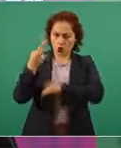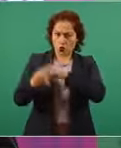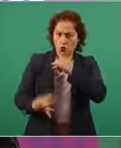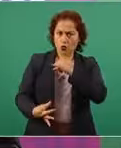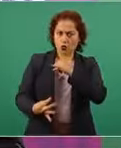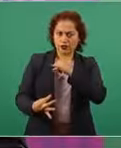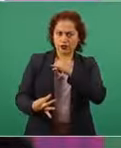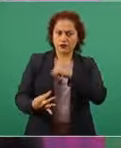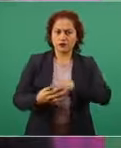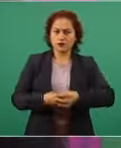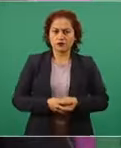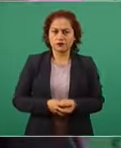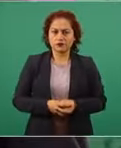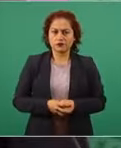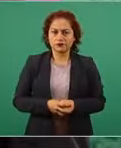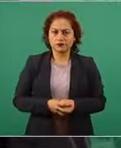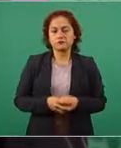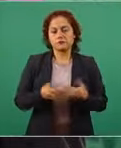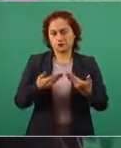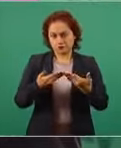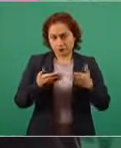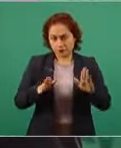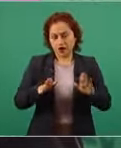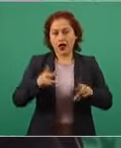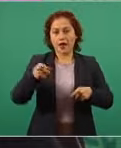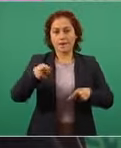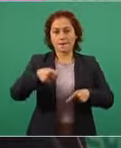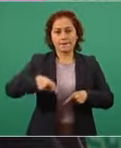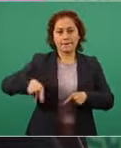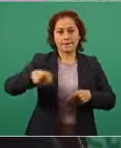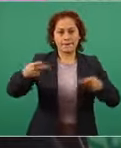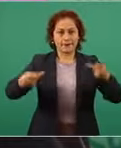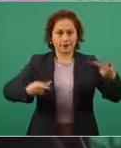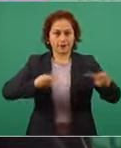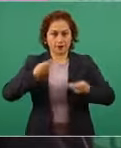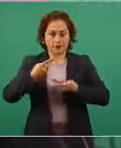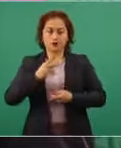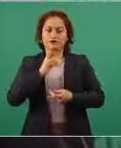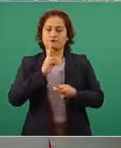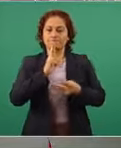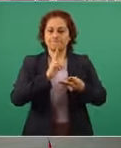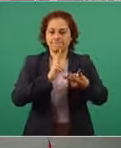sesión para las preguntas y las respuestas. Gracias.